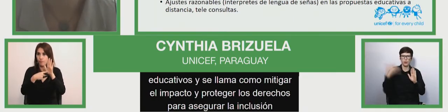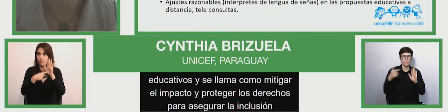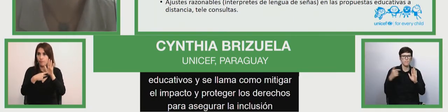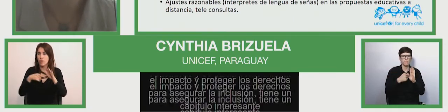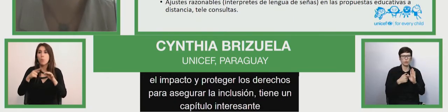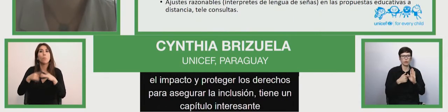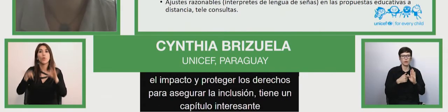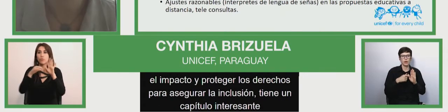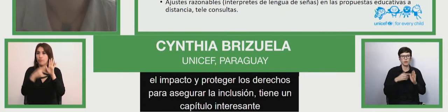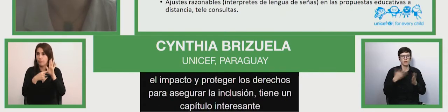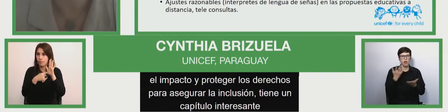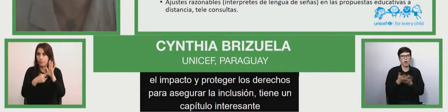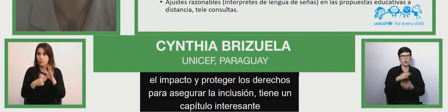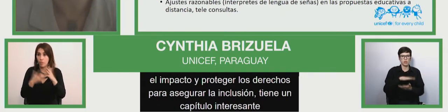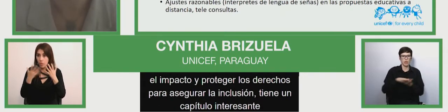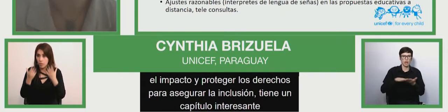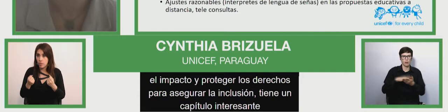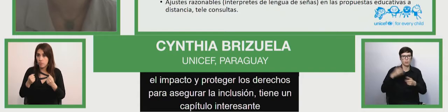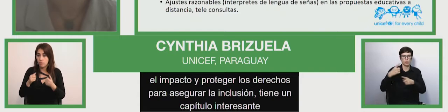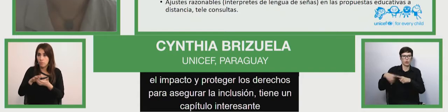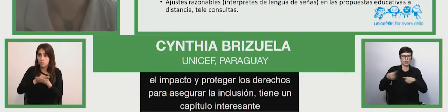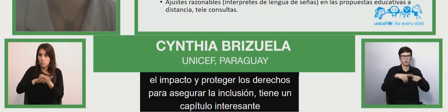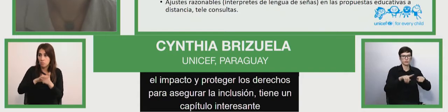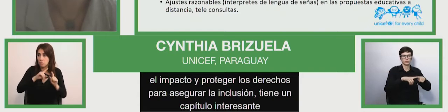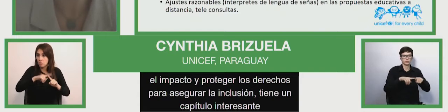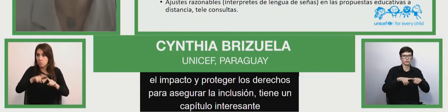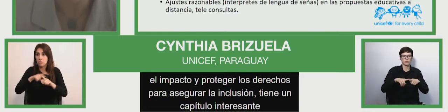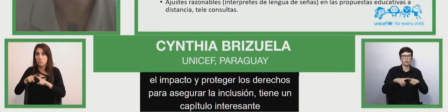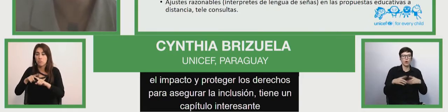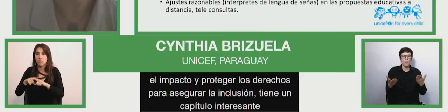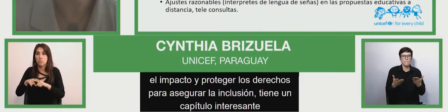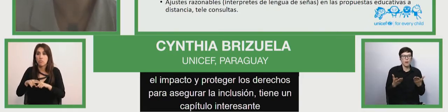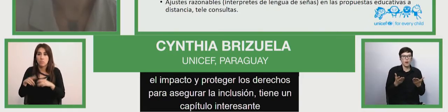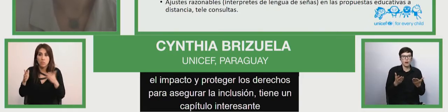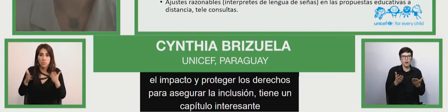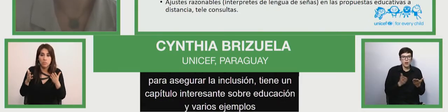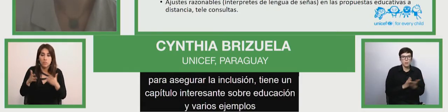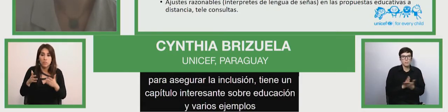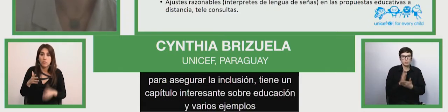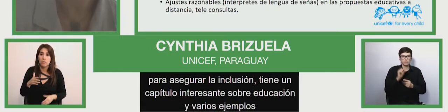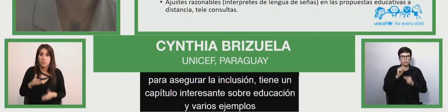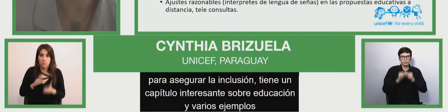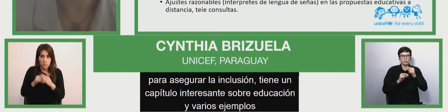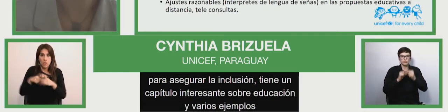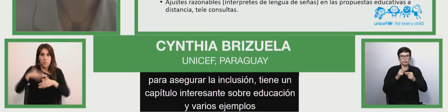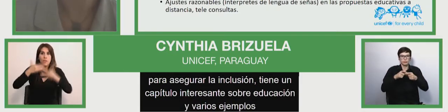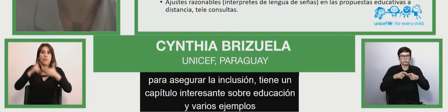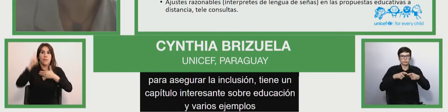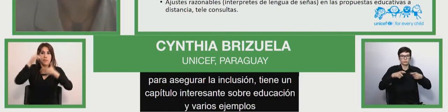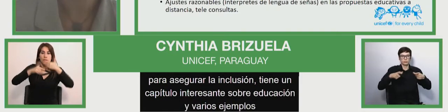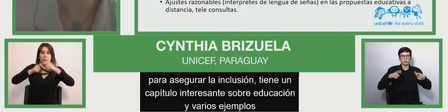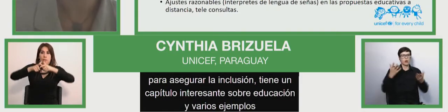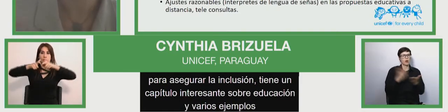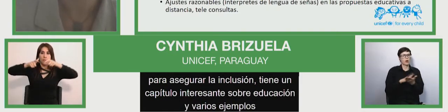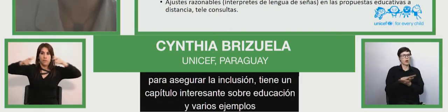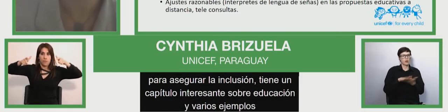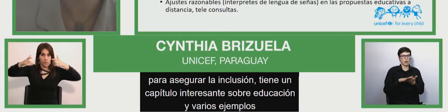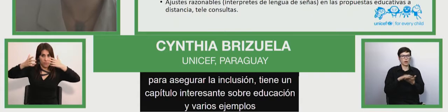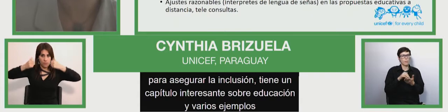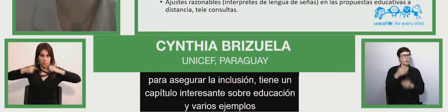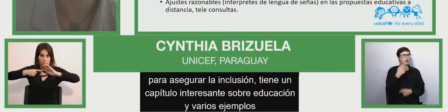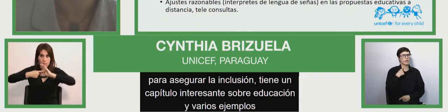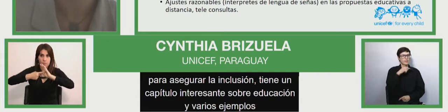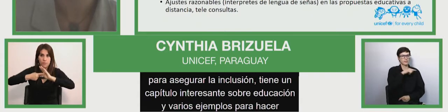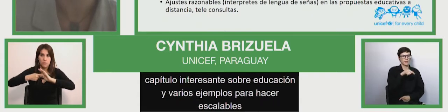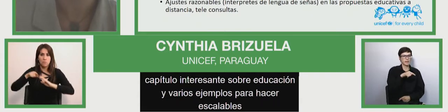ejemplos y hacer escalables y varios ejemplos interesantes de respuestas